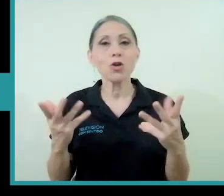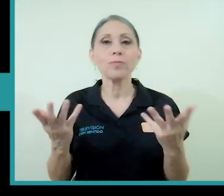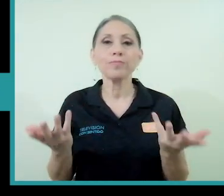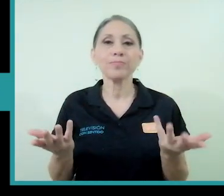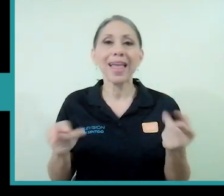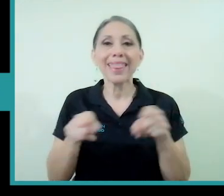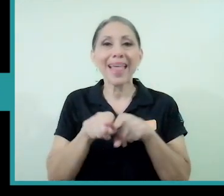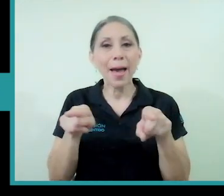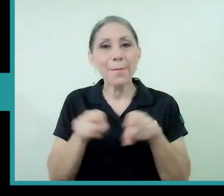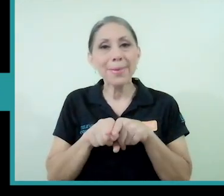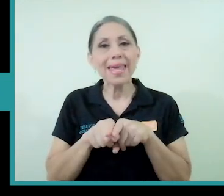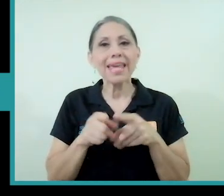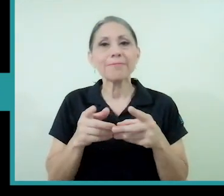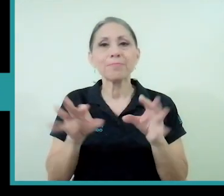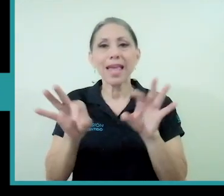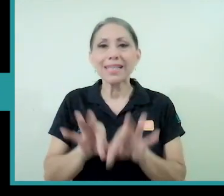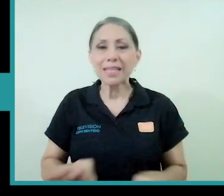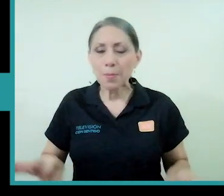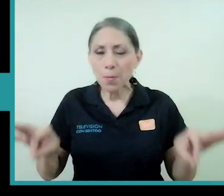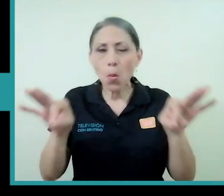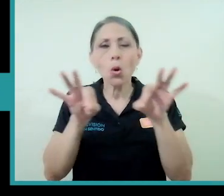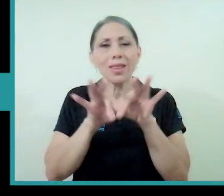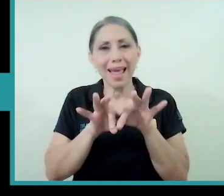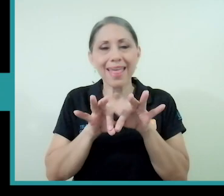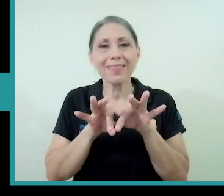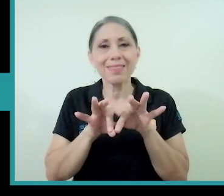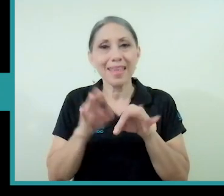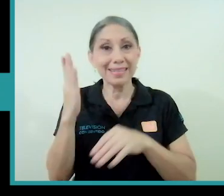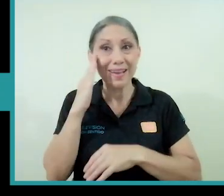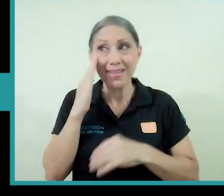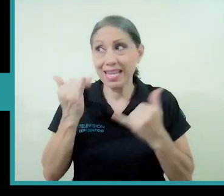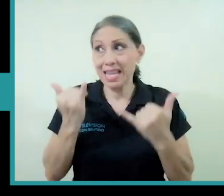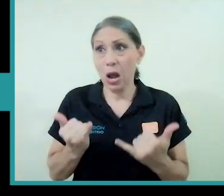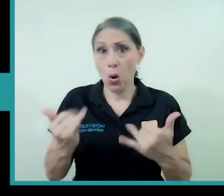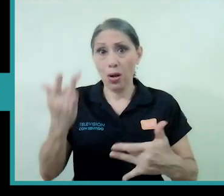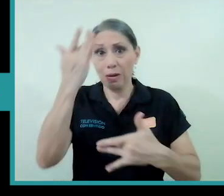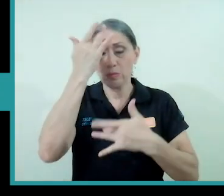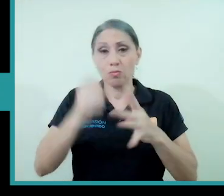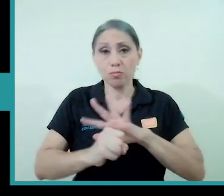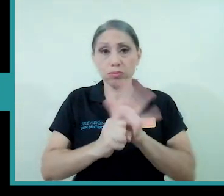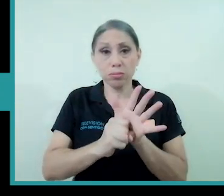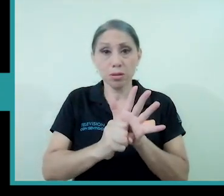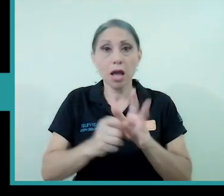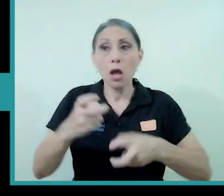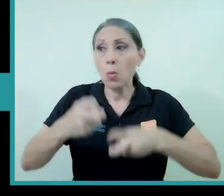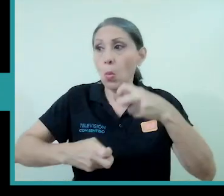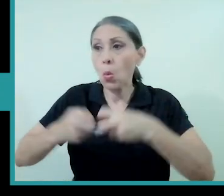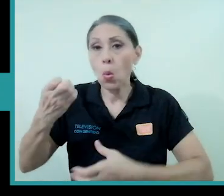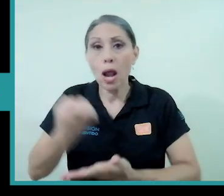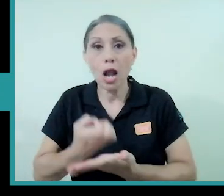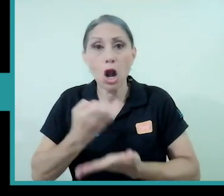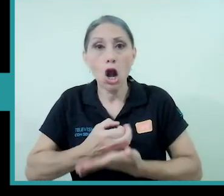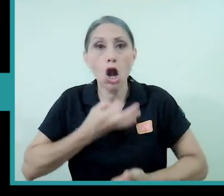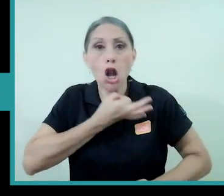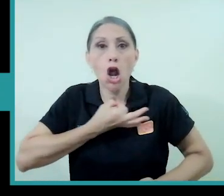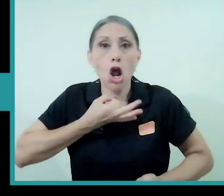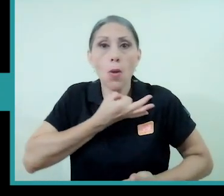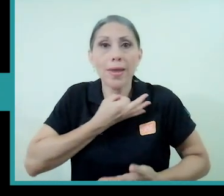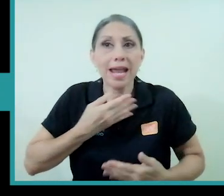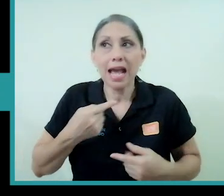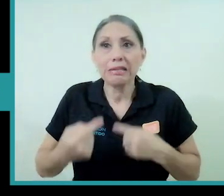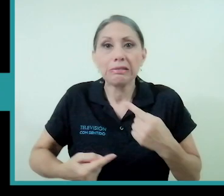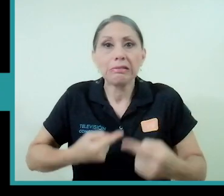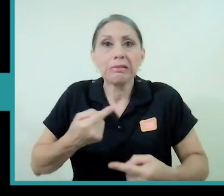también es importante resaltar que con esto la pandemia y la crisis económica en la que estamos que vendrá